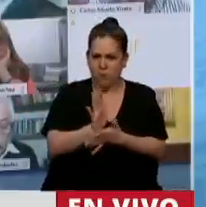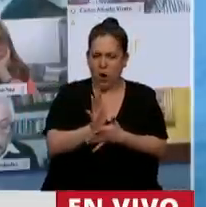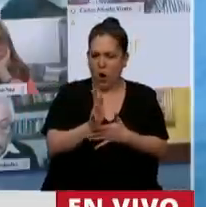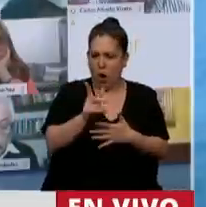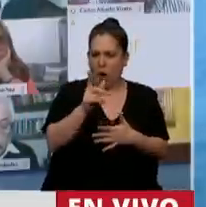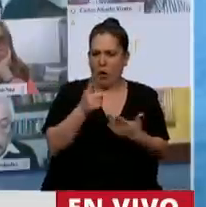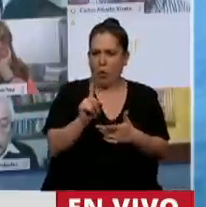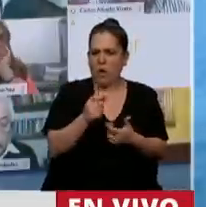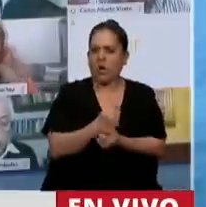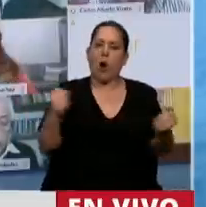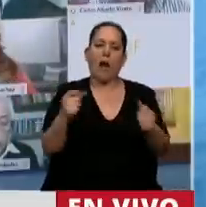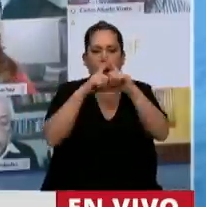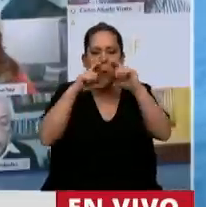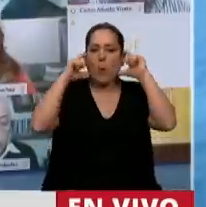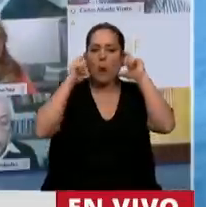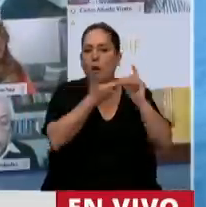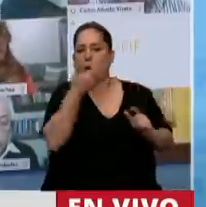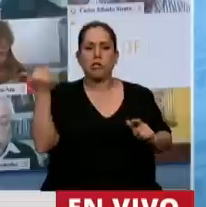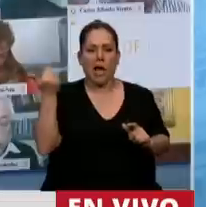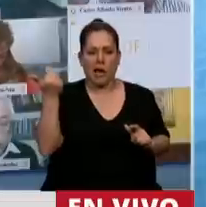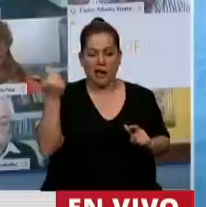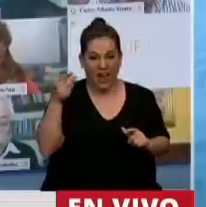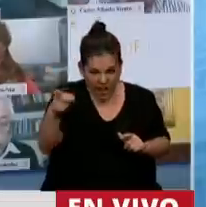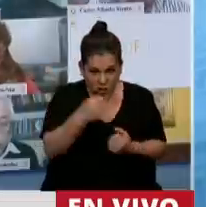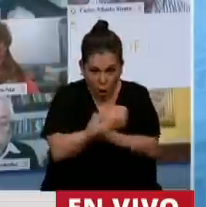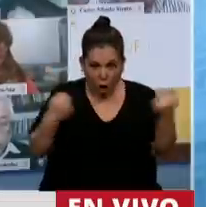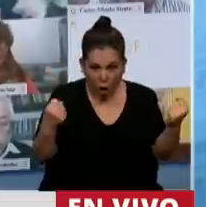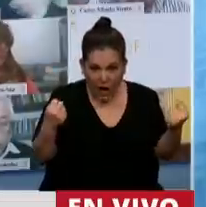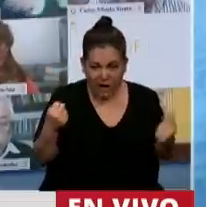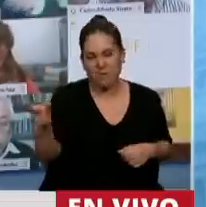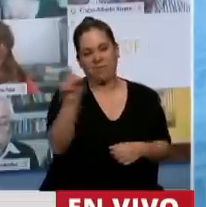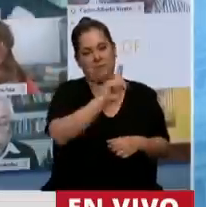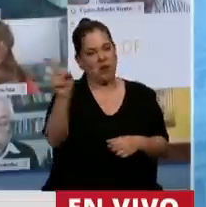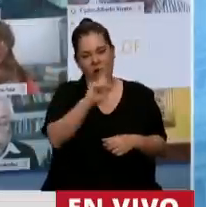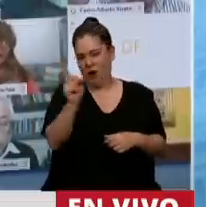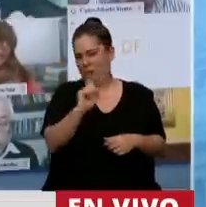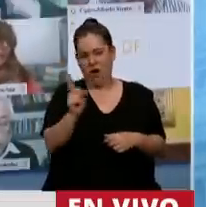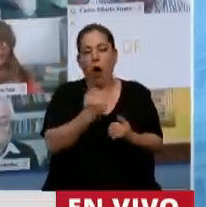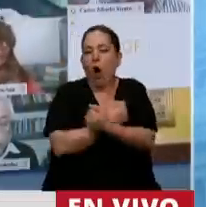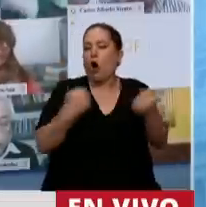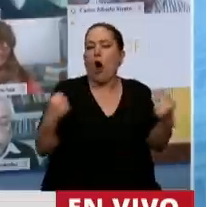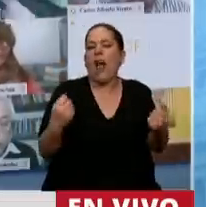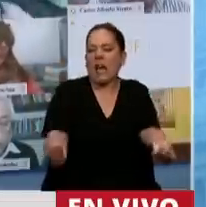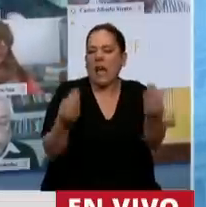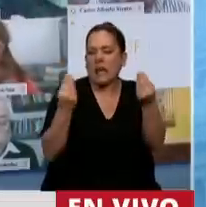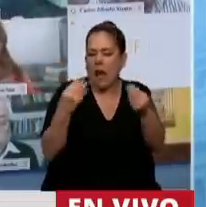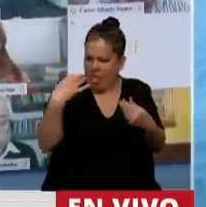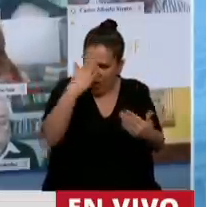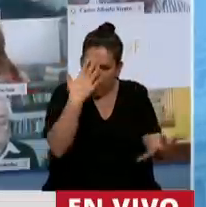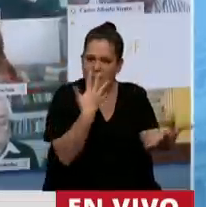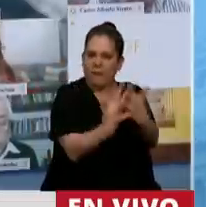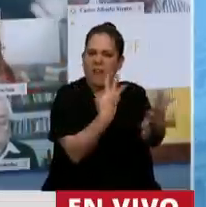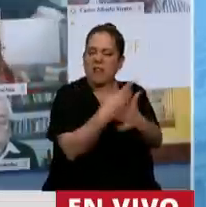asesionar sin barbijo. Eso no es coraje. Coraje es enfrentar a los poderosos para